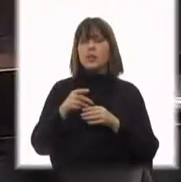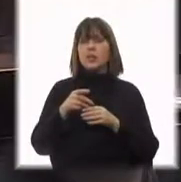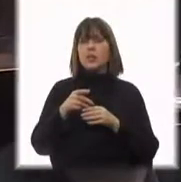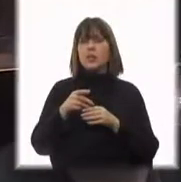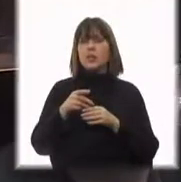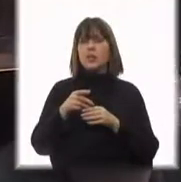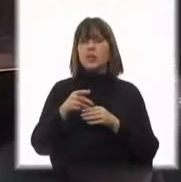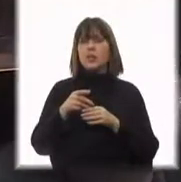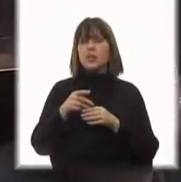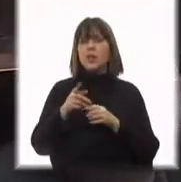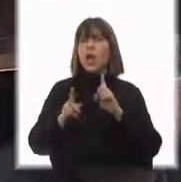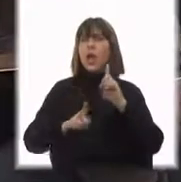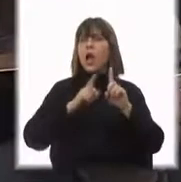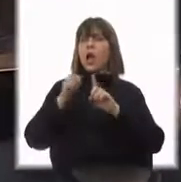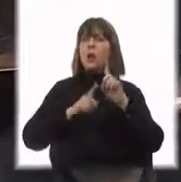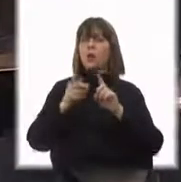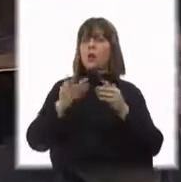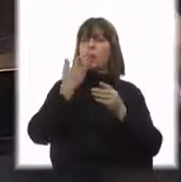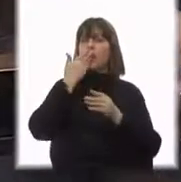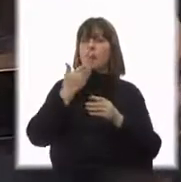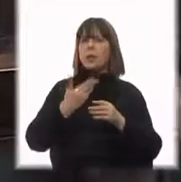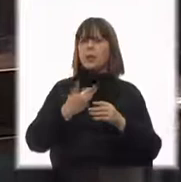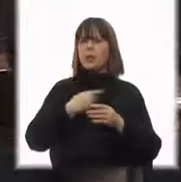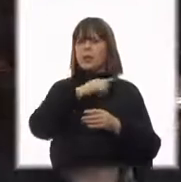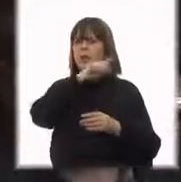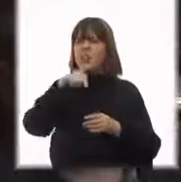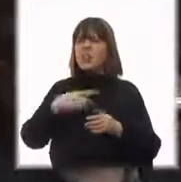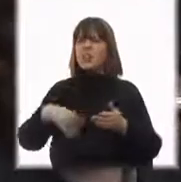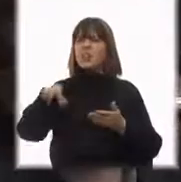Bueno, algunos me han preguntado por qué vine a la ciudad.